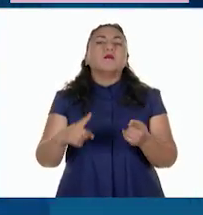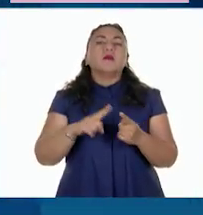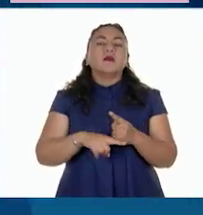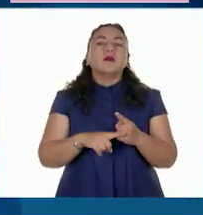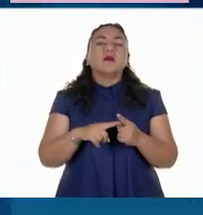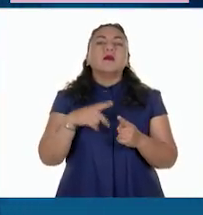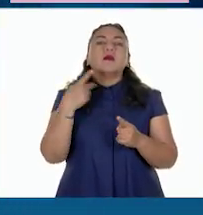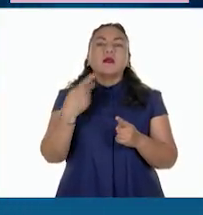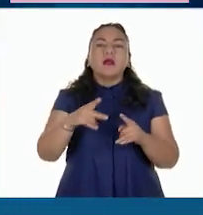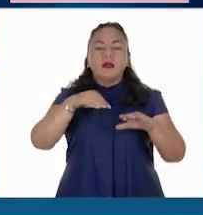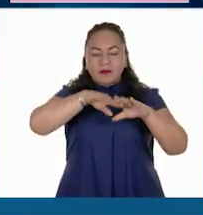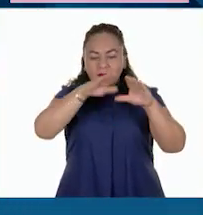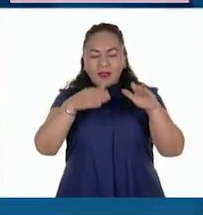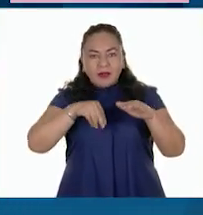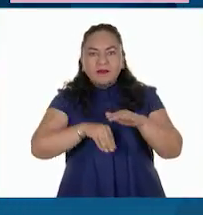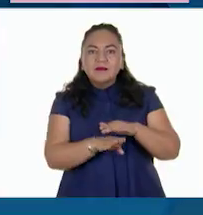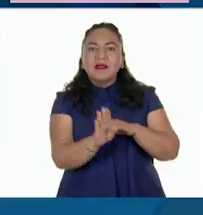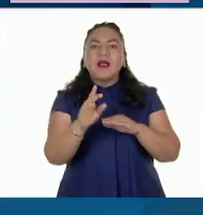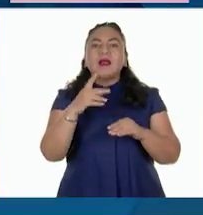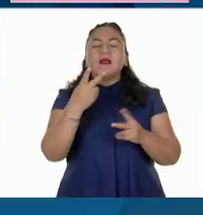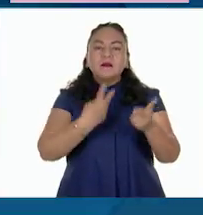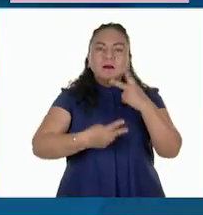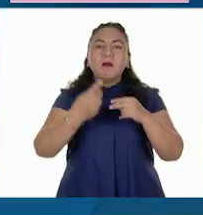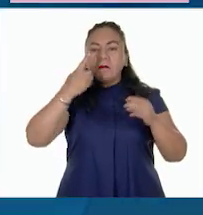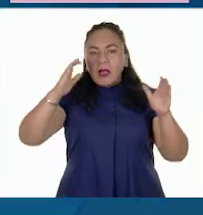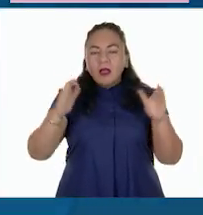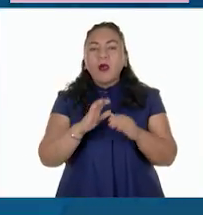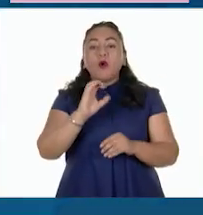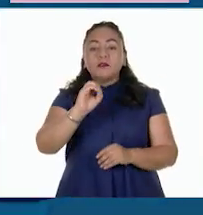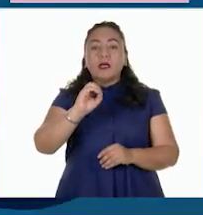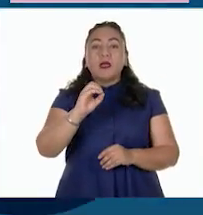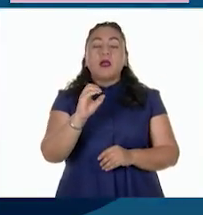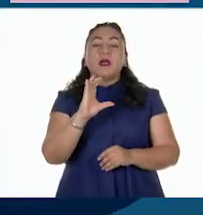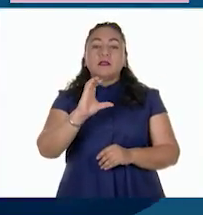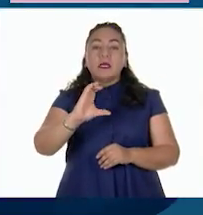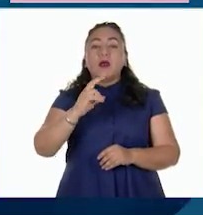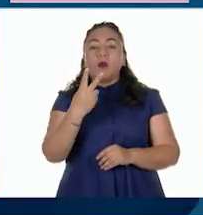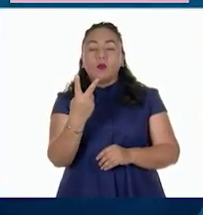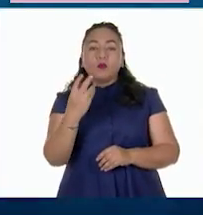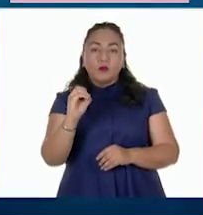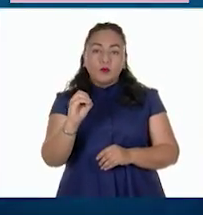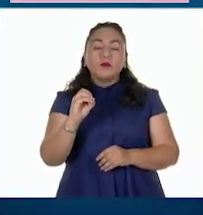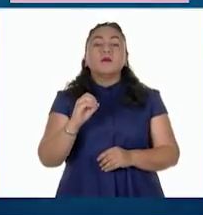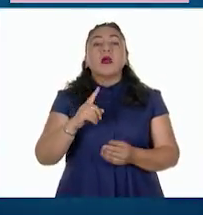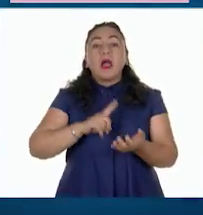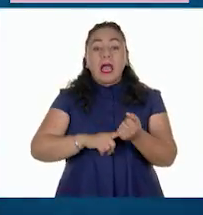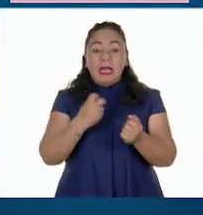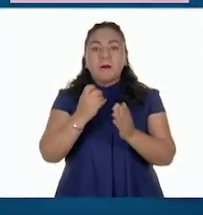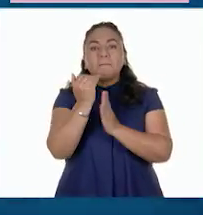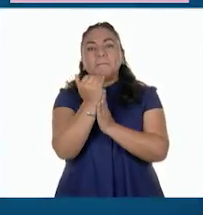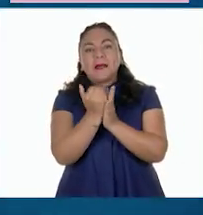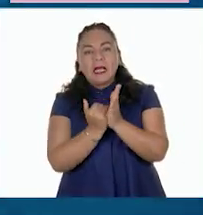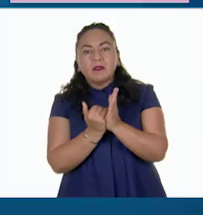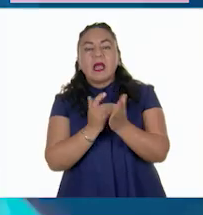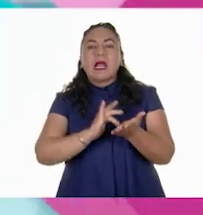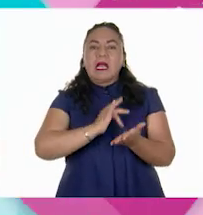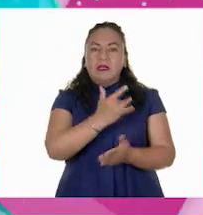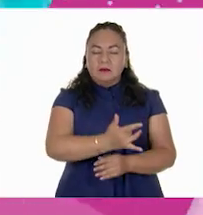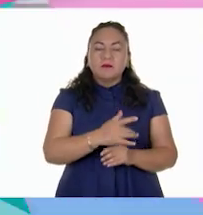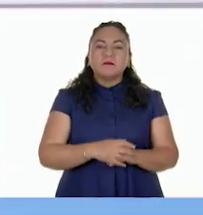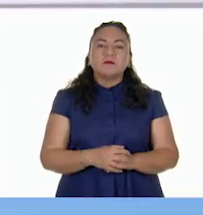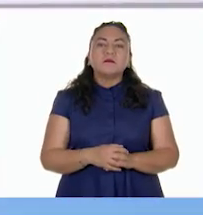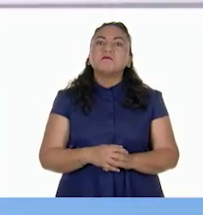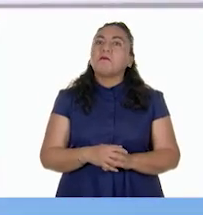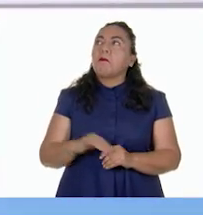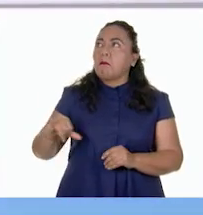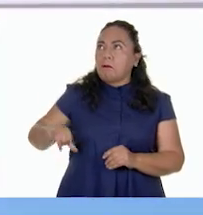recarga de acuíferos y la reducción del CO2 en la atmósfera. Esto es muy interesante, porque entonces